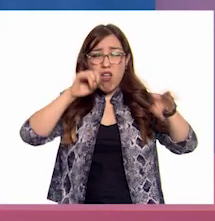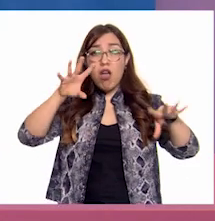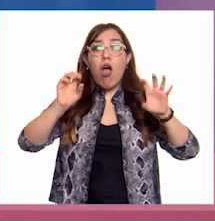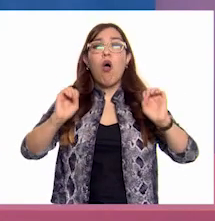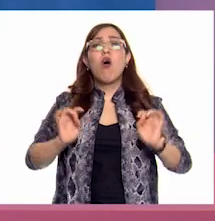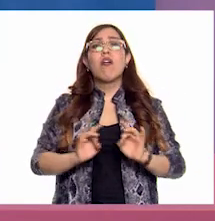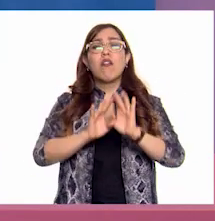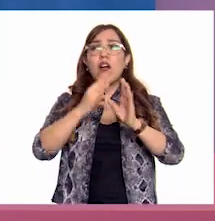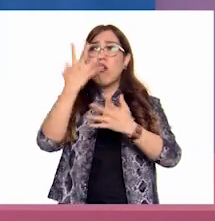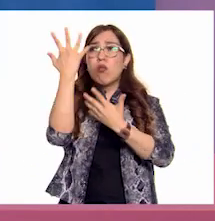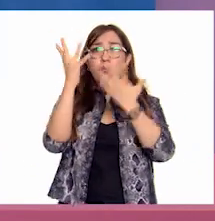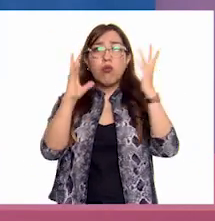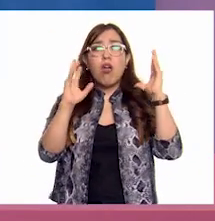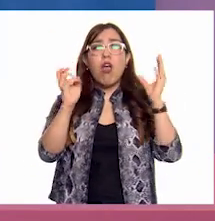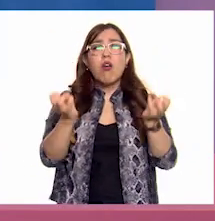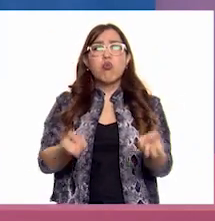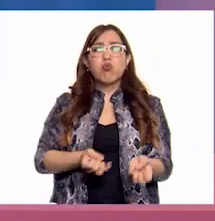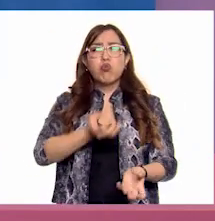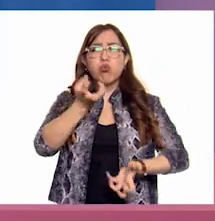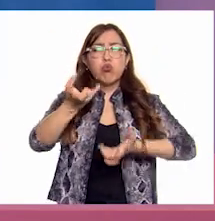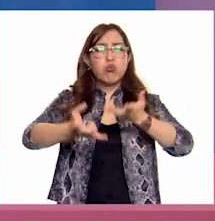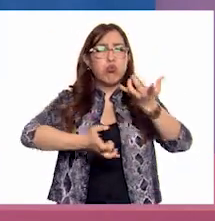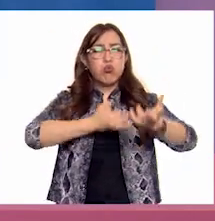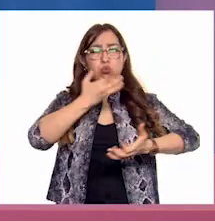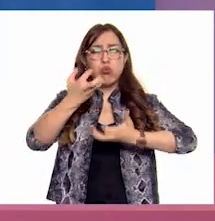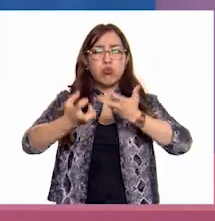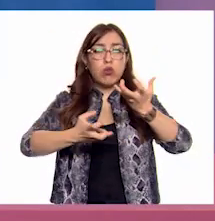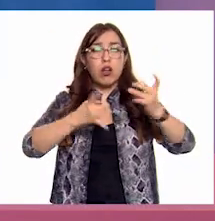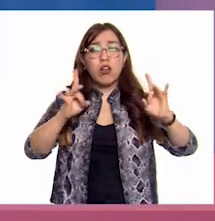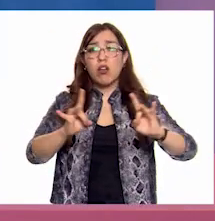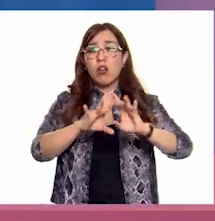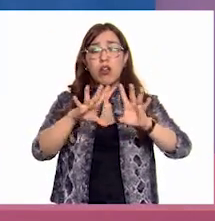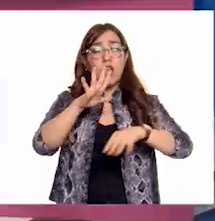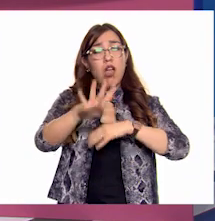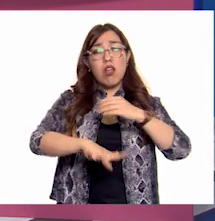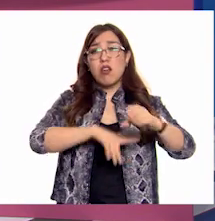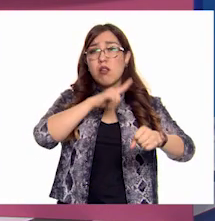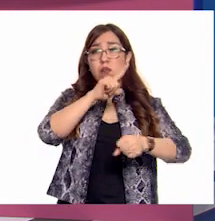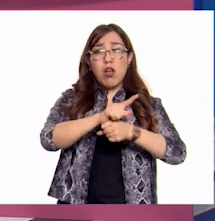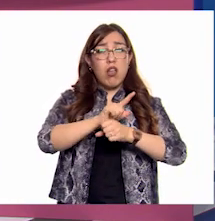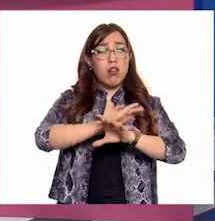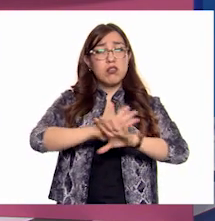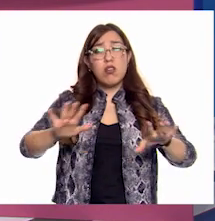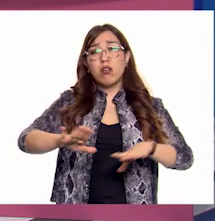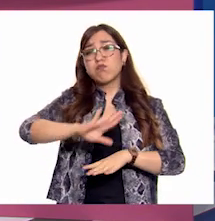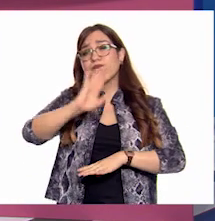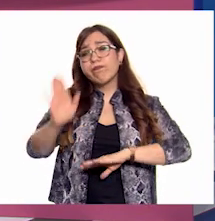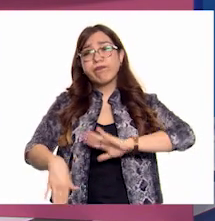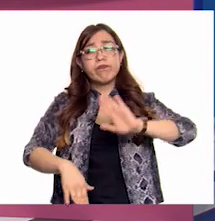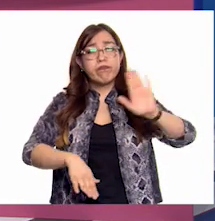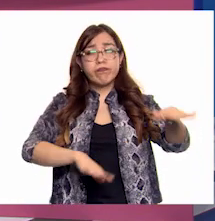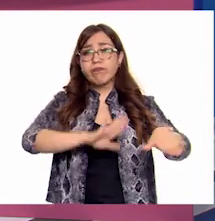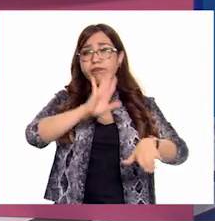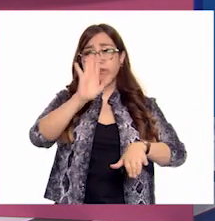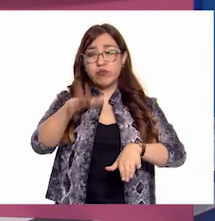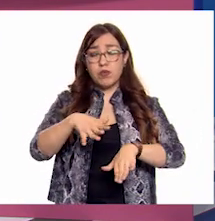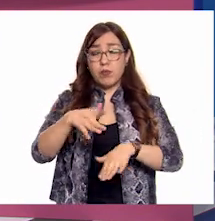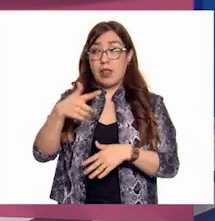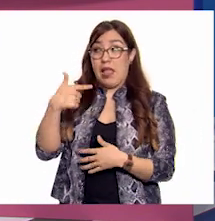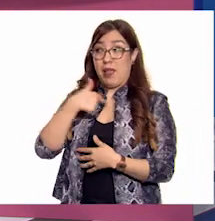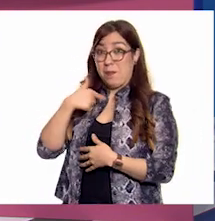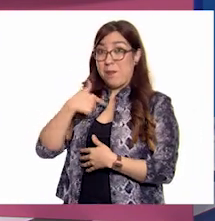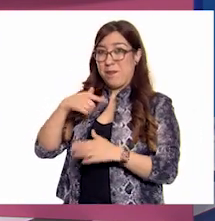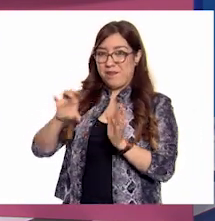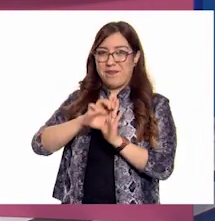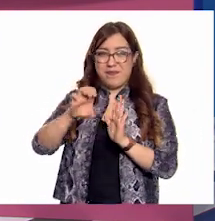no se pueden controlar, dejando sin hogar a miles y miles de animales. A mí, por ejemplo, me encanta